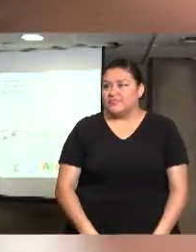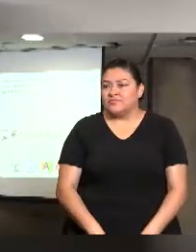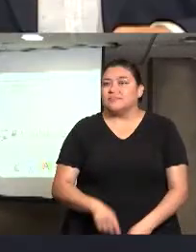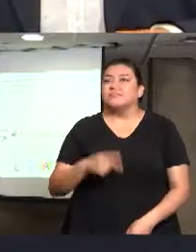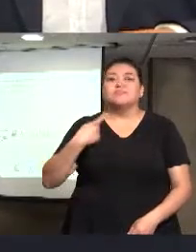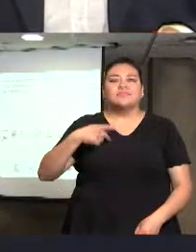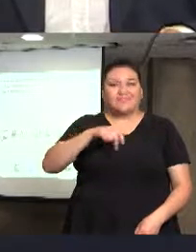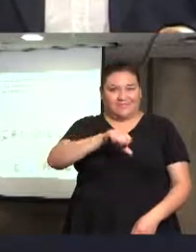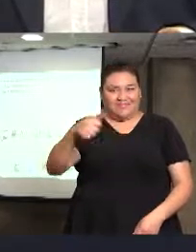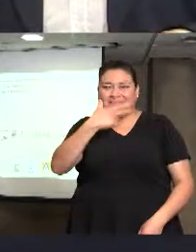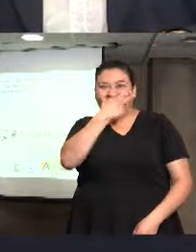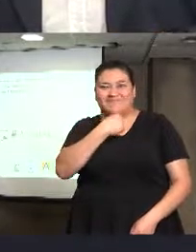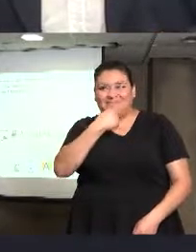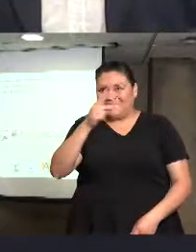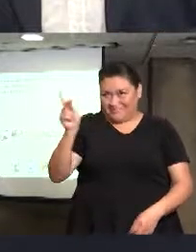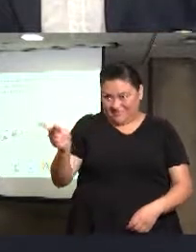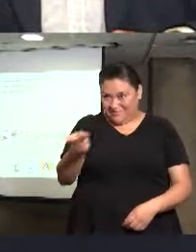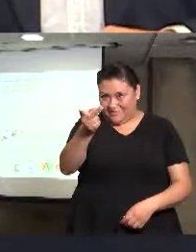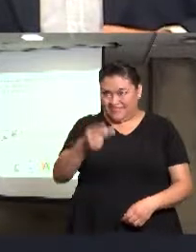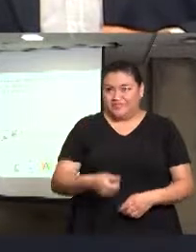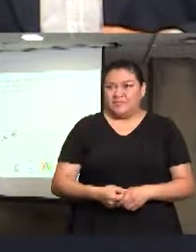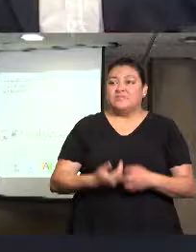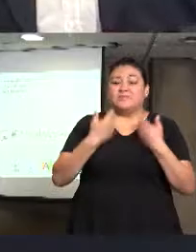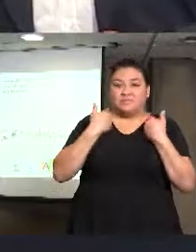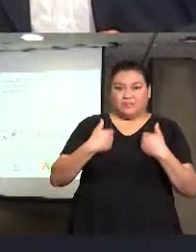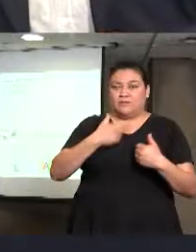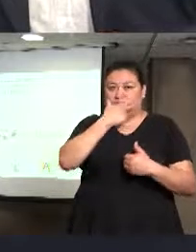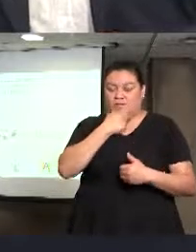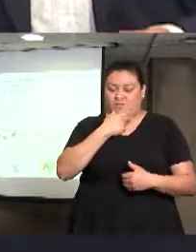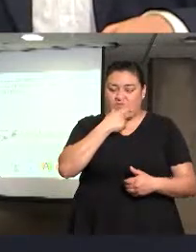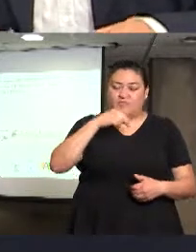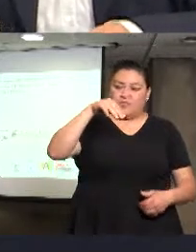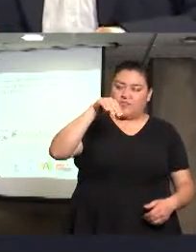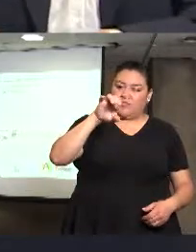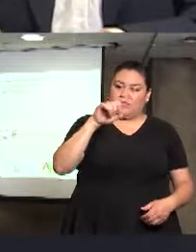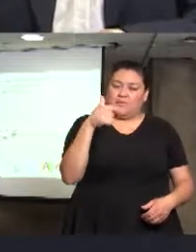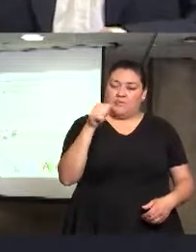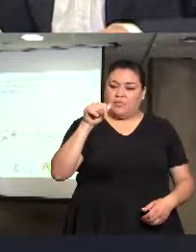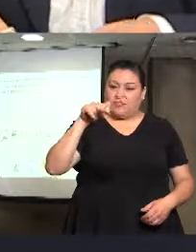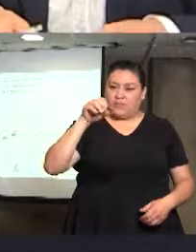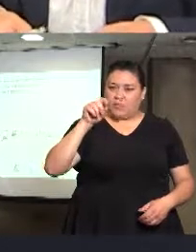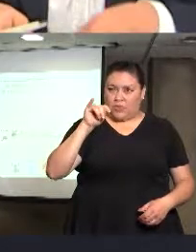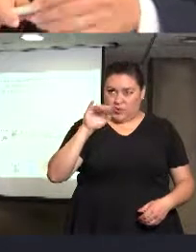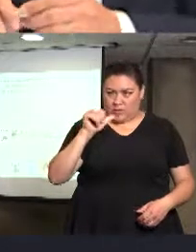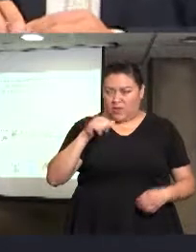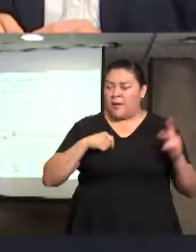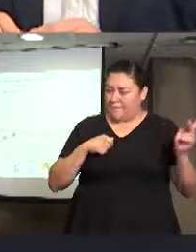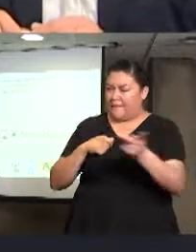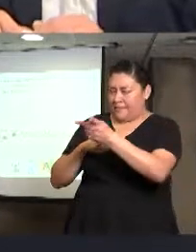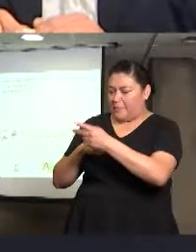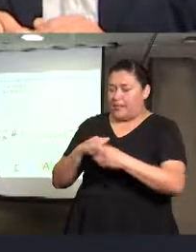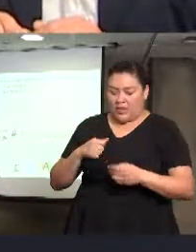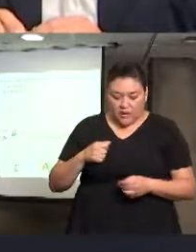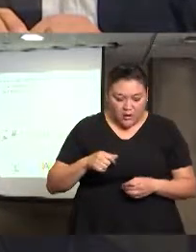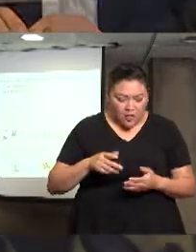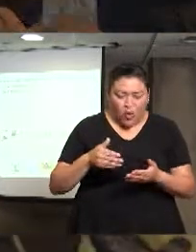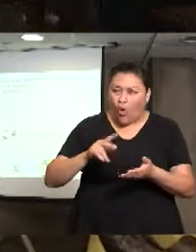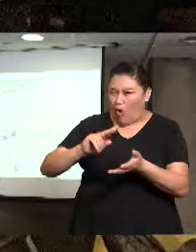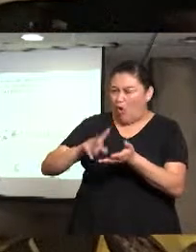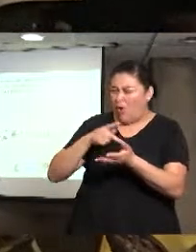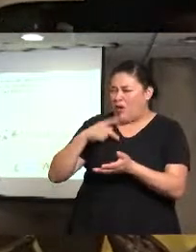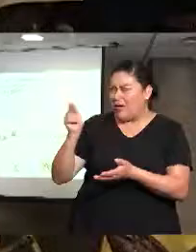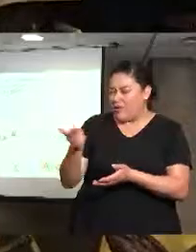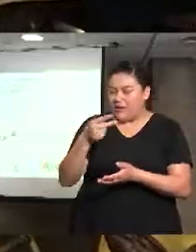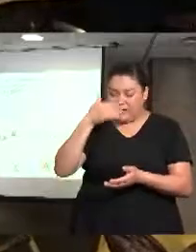Sí, bueno, qué tal, buenos días, Lenin Gudiño, de Meganoticias TVC, quisiera nada más, consultar alguna situación,